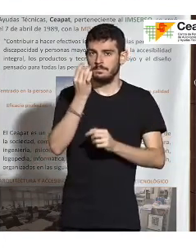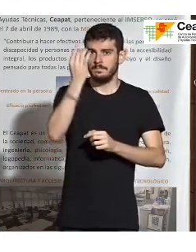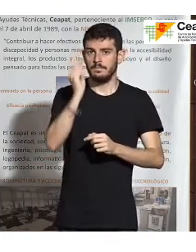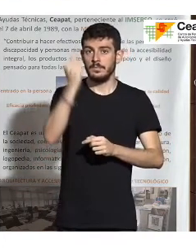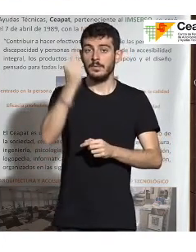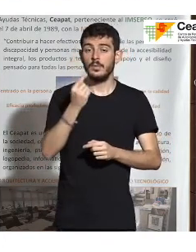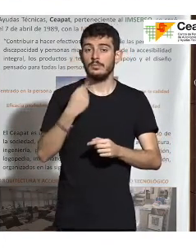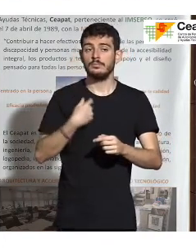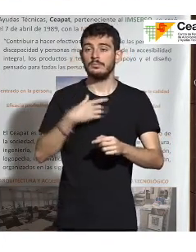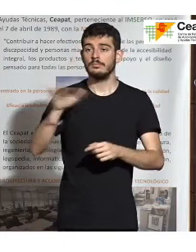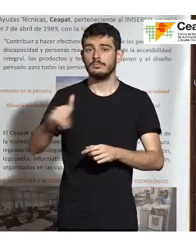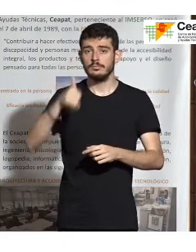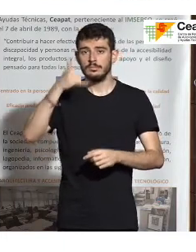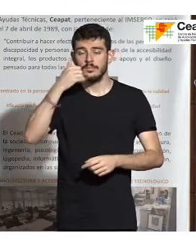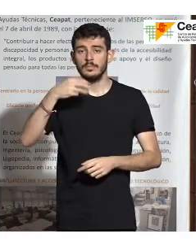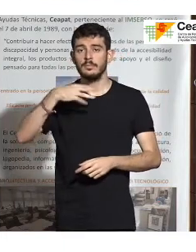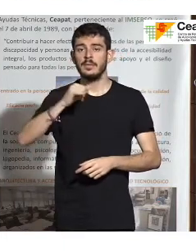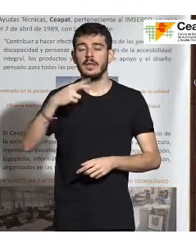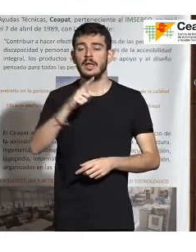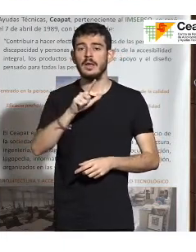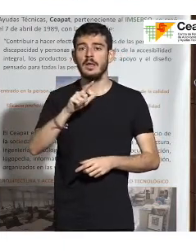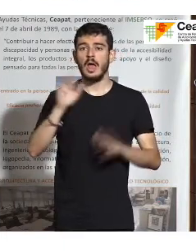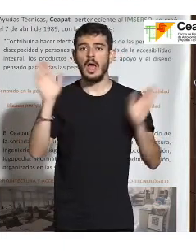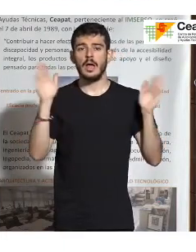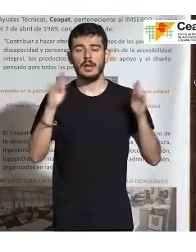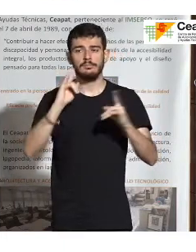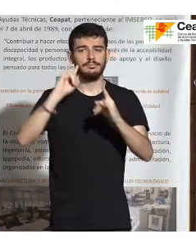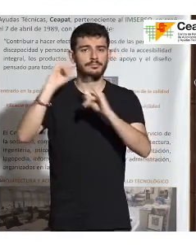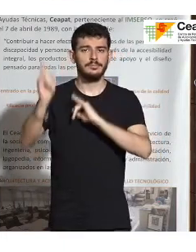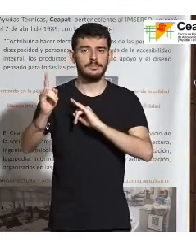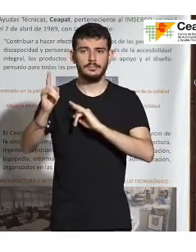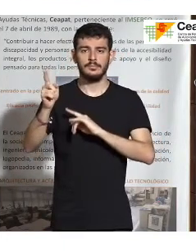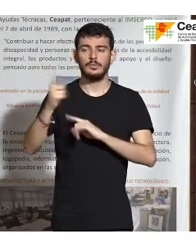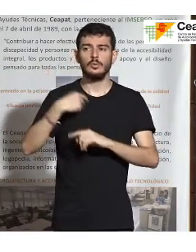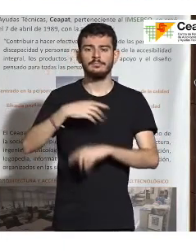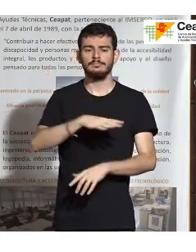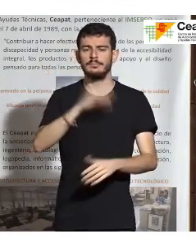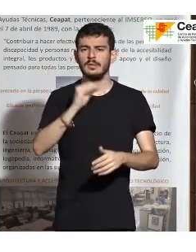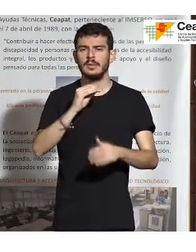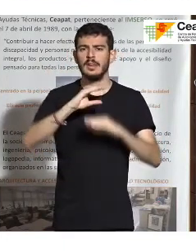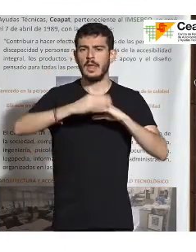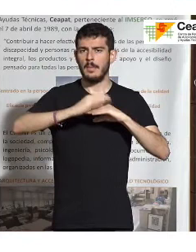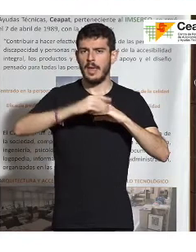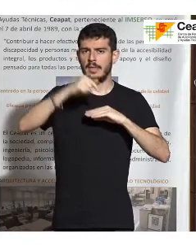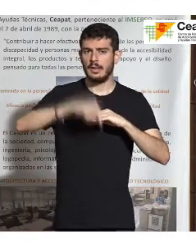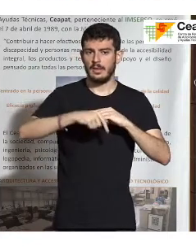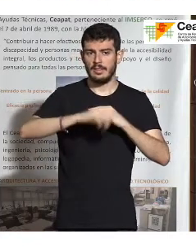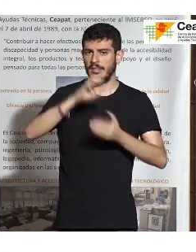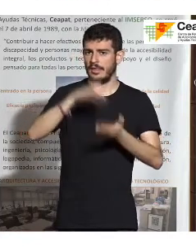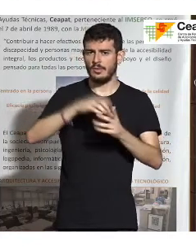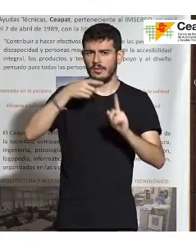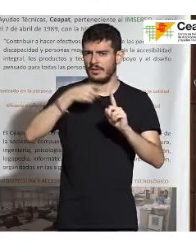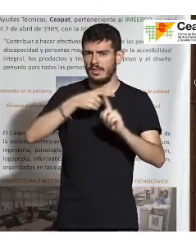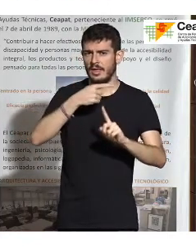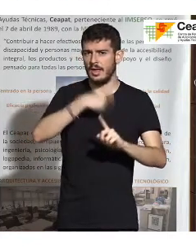Miguel Ángel Valero. Cojo el teléfono, llamo a Miguel Ángel y digo, Miguel Ángel, yo entiendo que aquí el CEAPAT, que es el Centro de Referencia Nacional